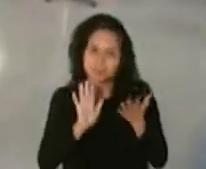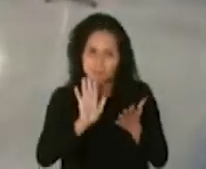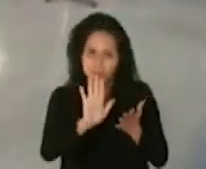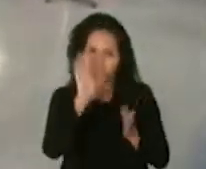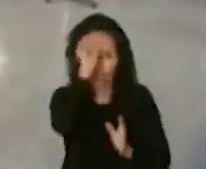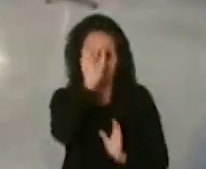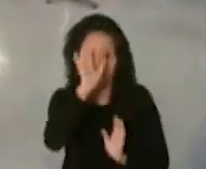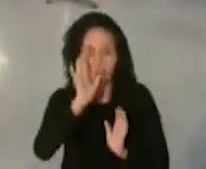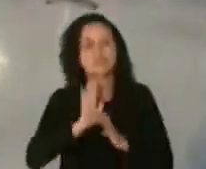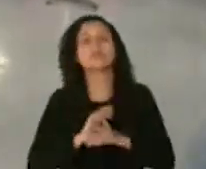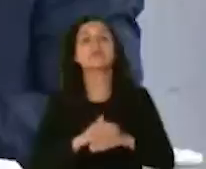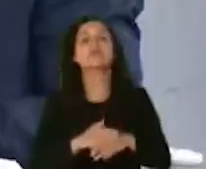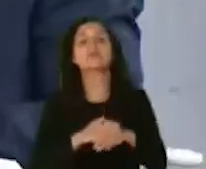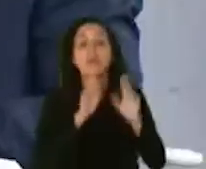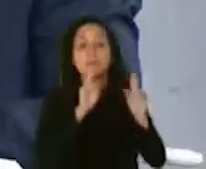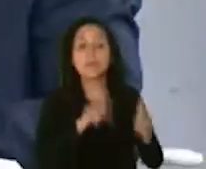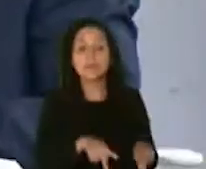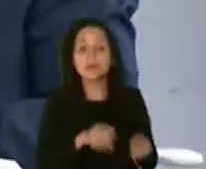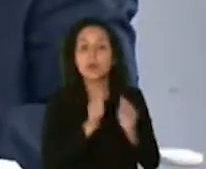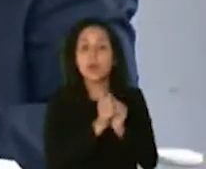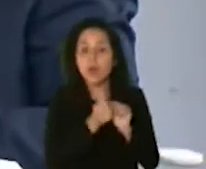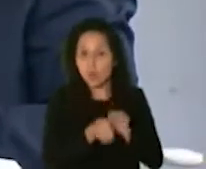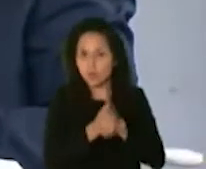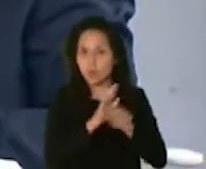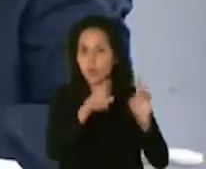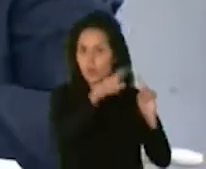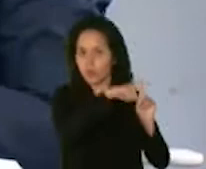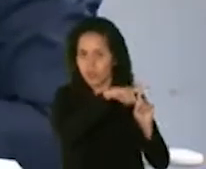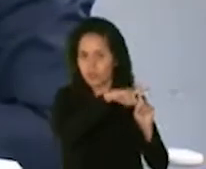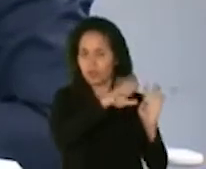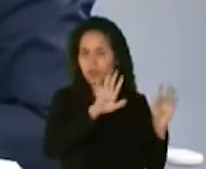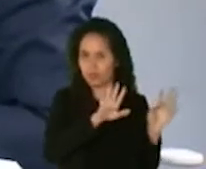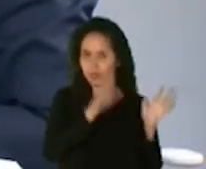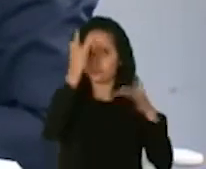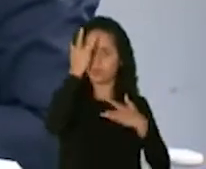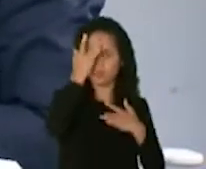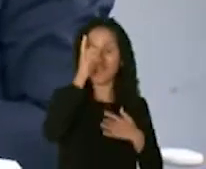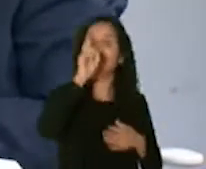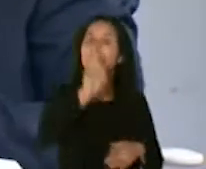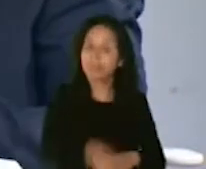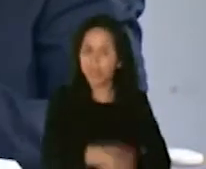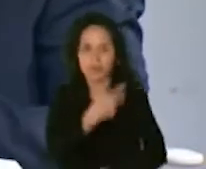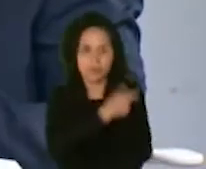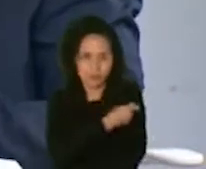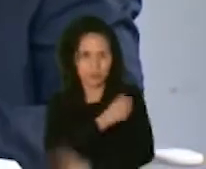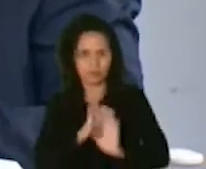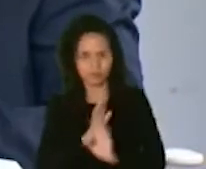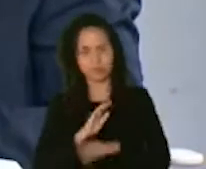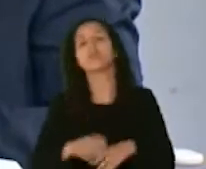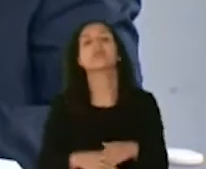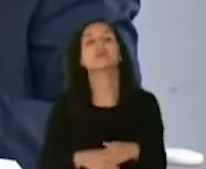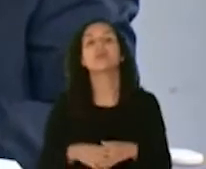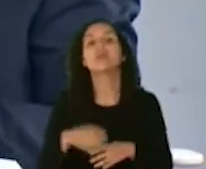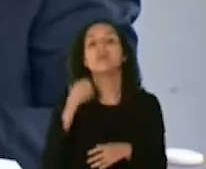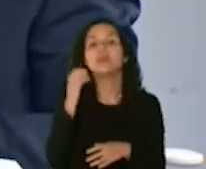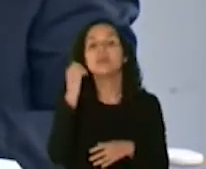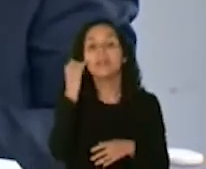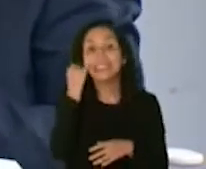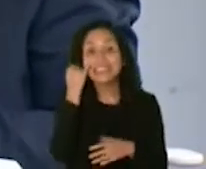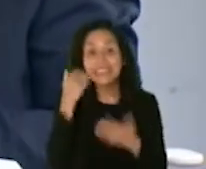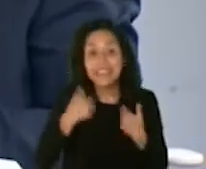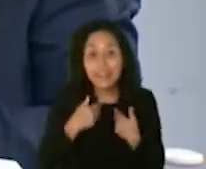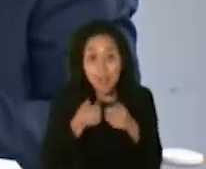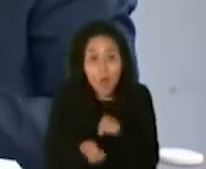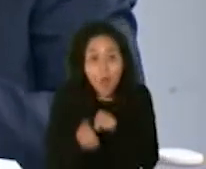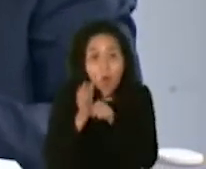infectólogo una persona con COVID que dio positivo a COVID se debe vacunar y si es y si tiene